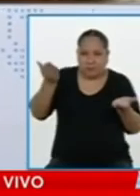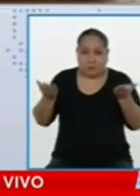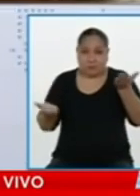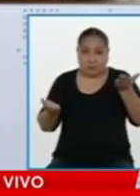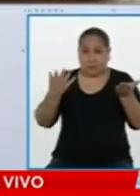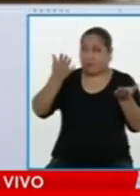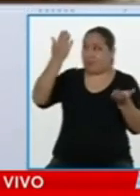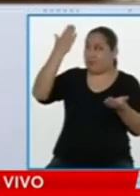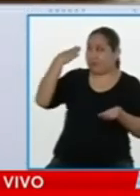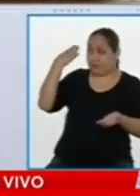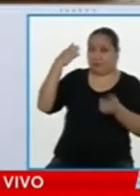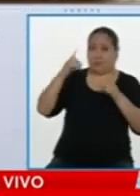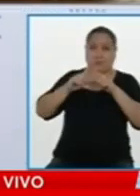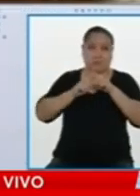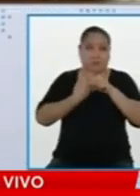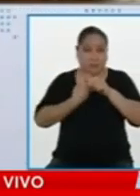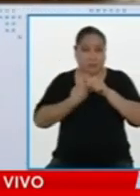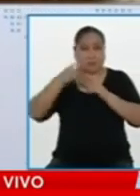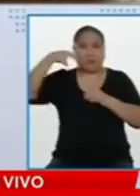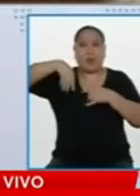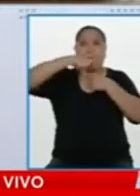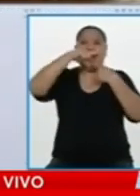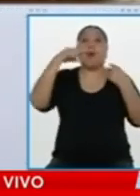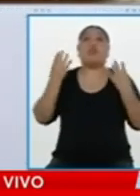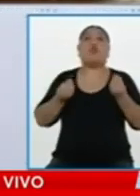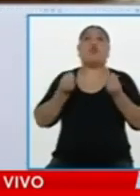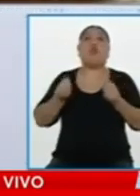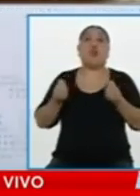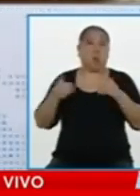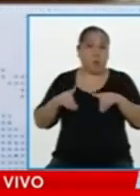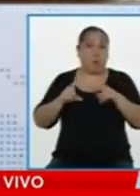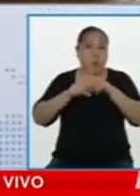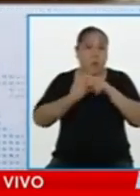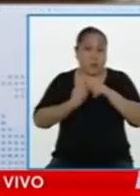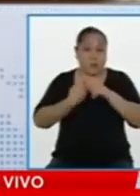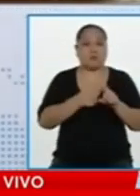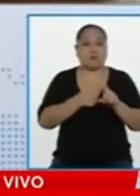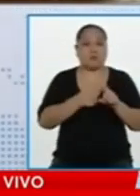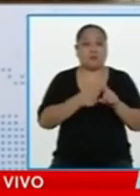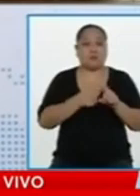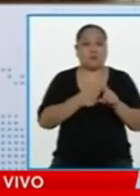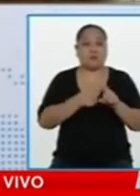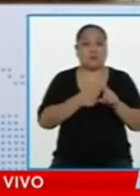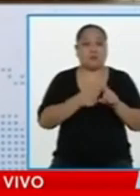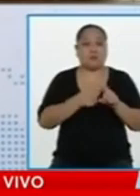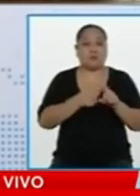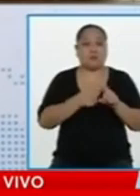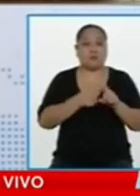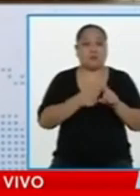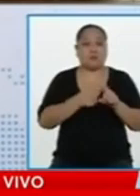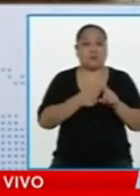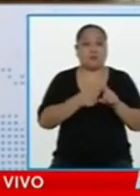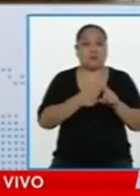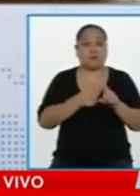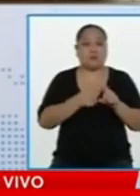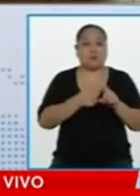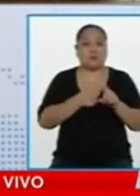económico del país está en las nipes urbanas y rurales, en la capital y en provincias.